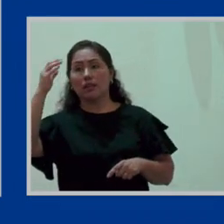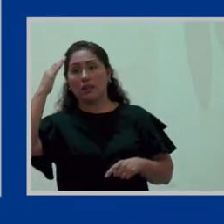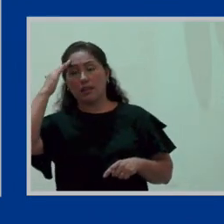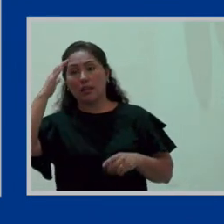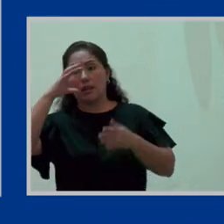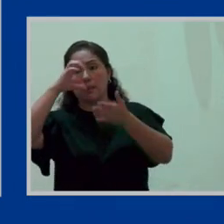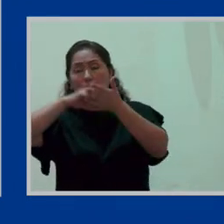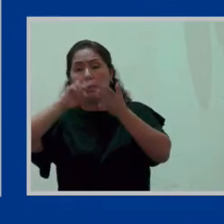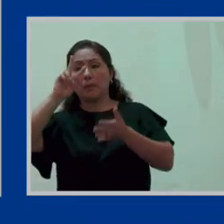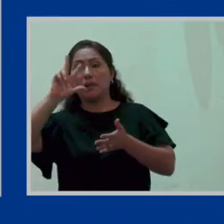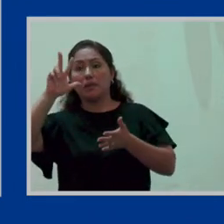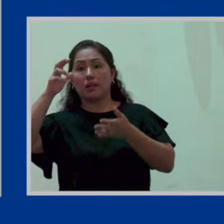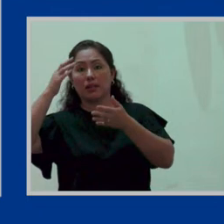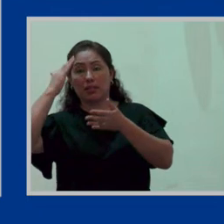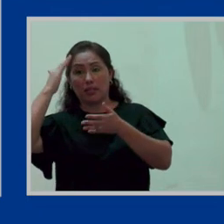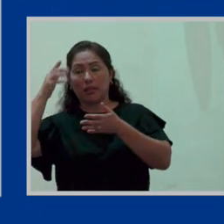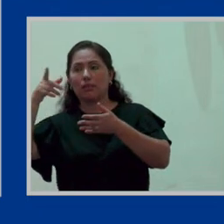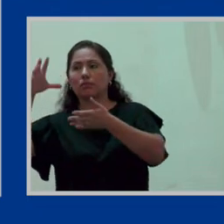vacaciones.